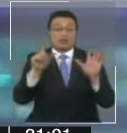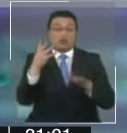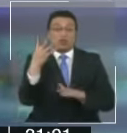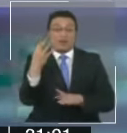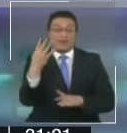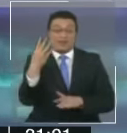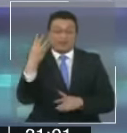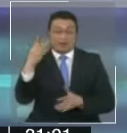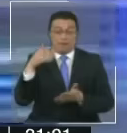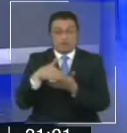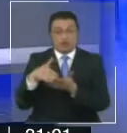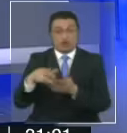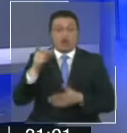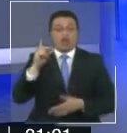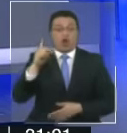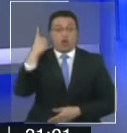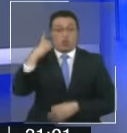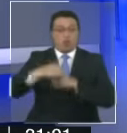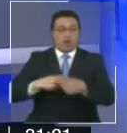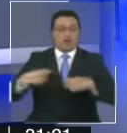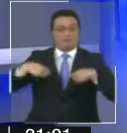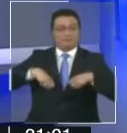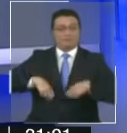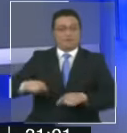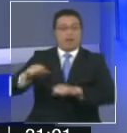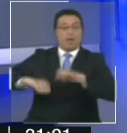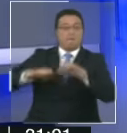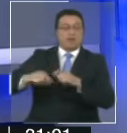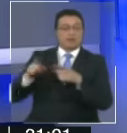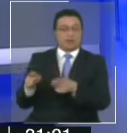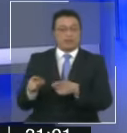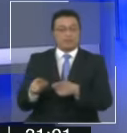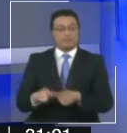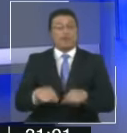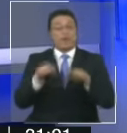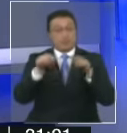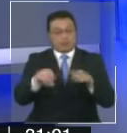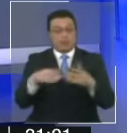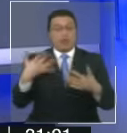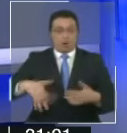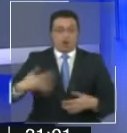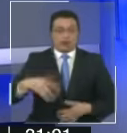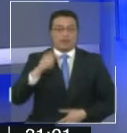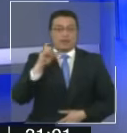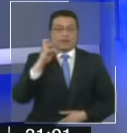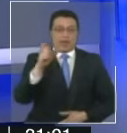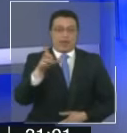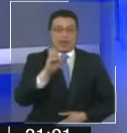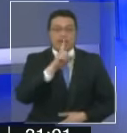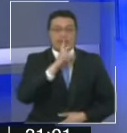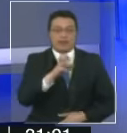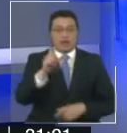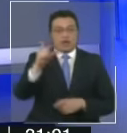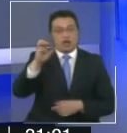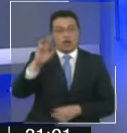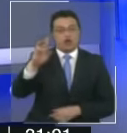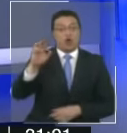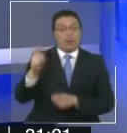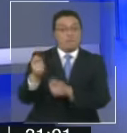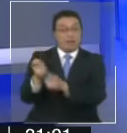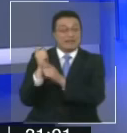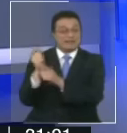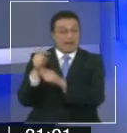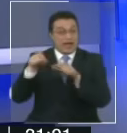dólares al año. Fundamental fue entonces también el gerente, el entonces gerente de Corpesca, Francisco